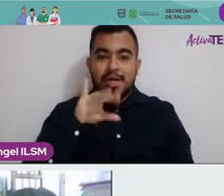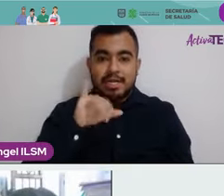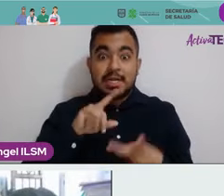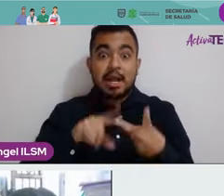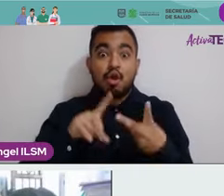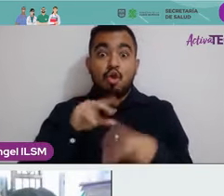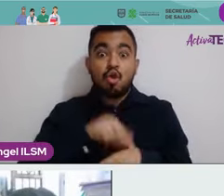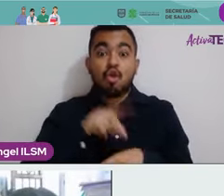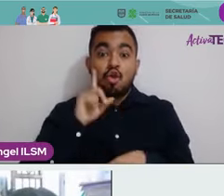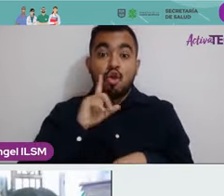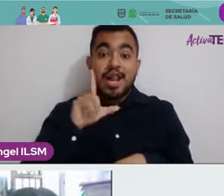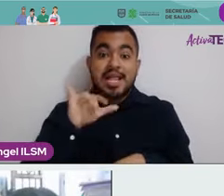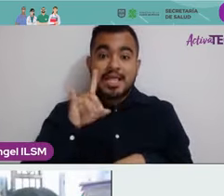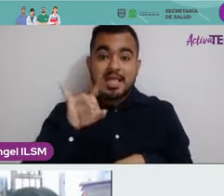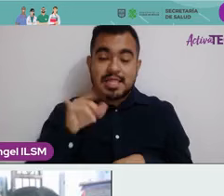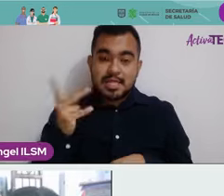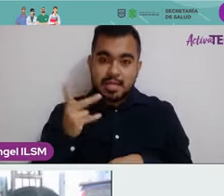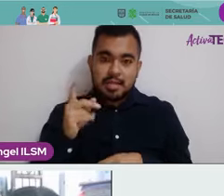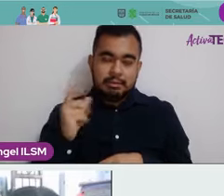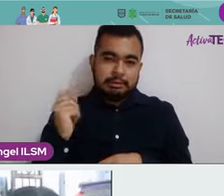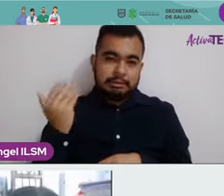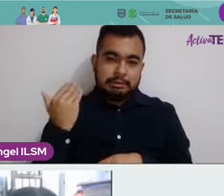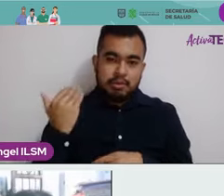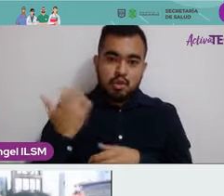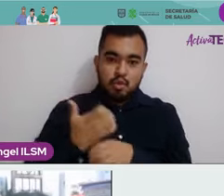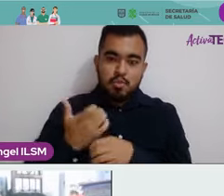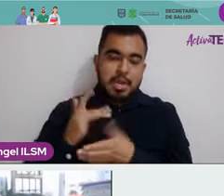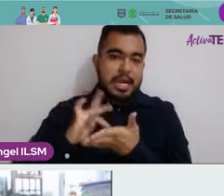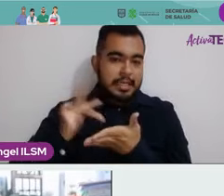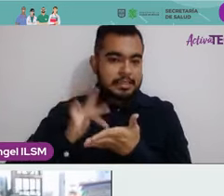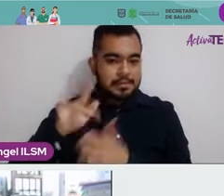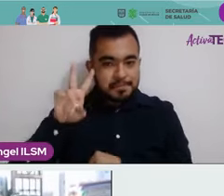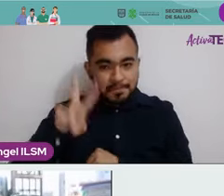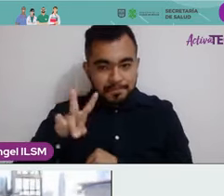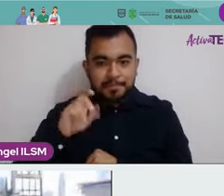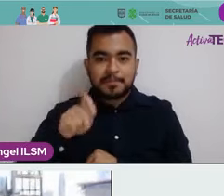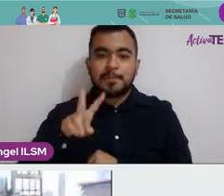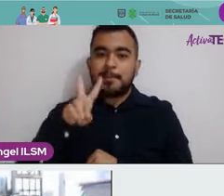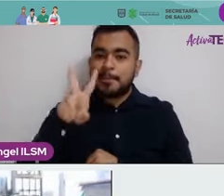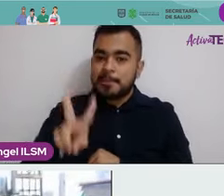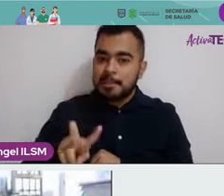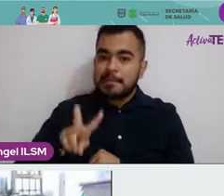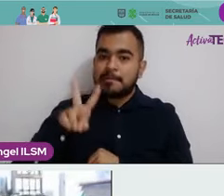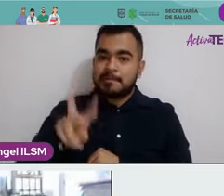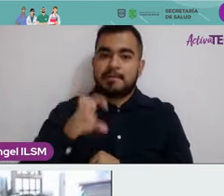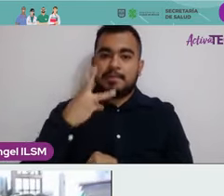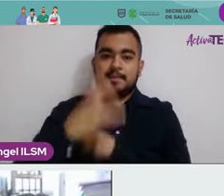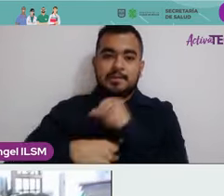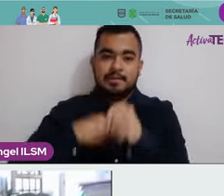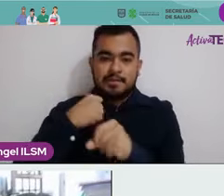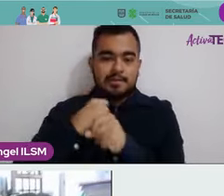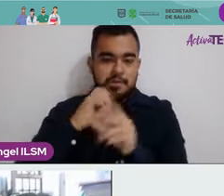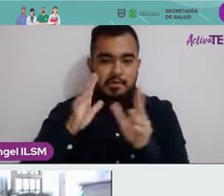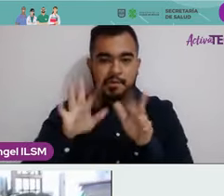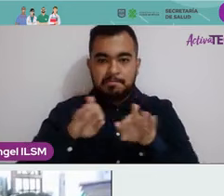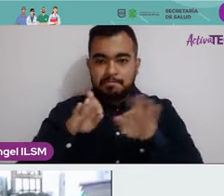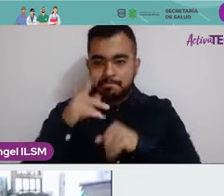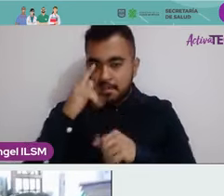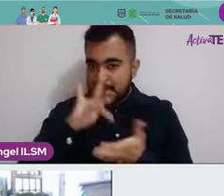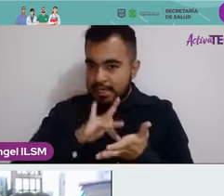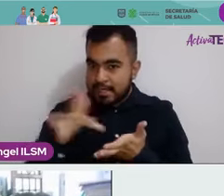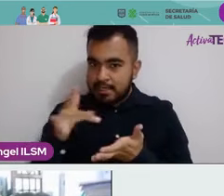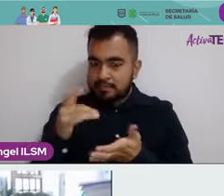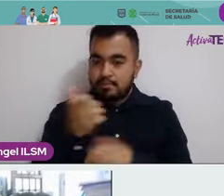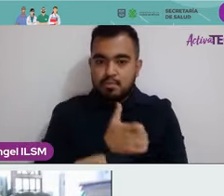acompañando. Gracias, gracias. De verdad, como cada viernes común estos ya tres años que llevamos trabajando, gracias por el acompañamiento